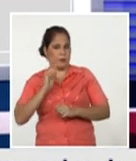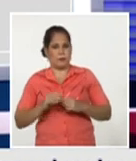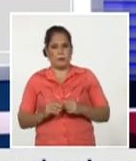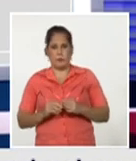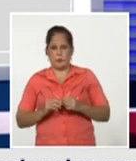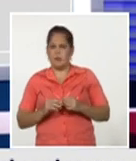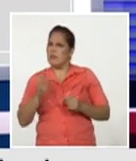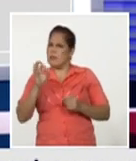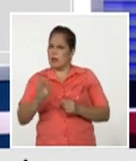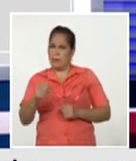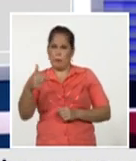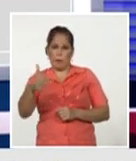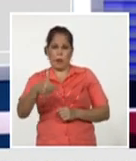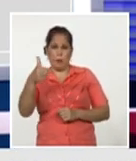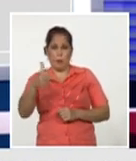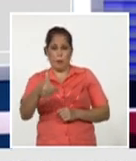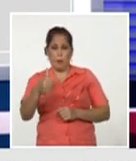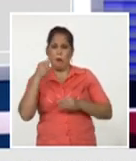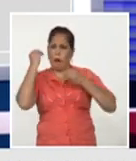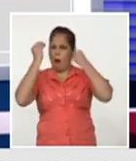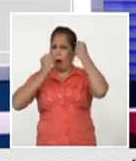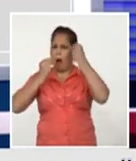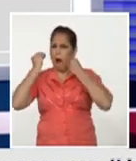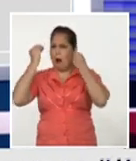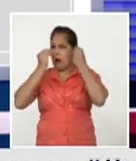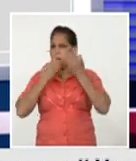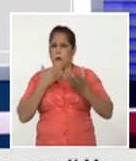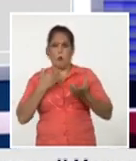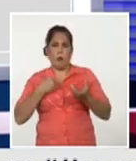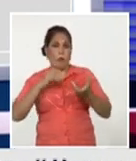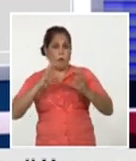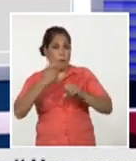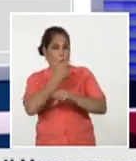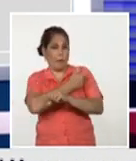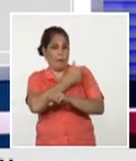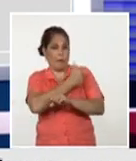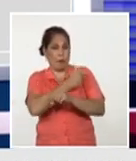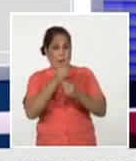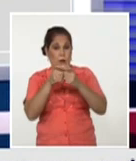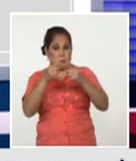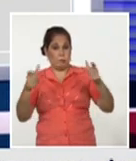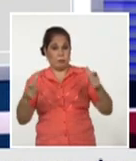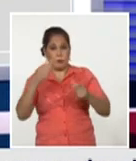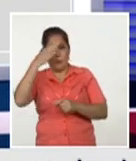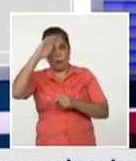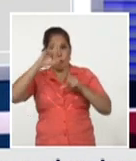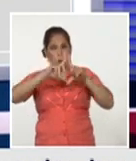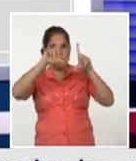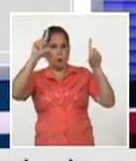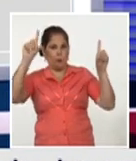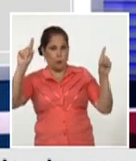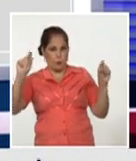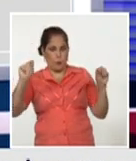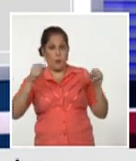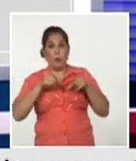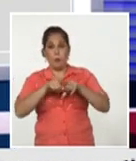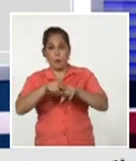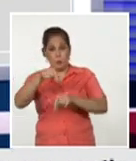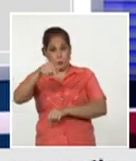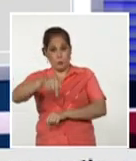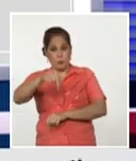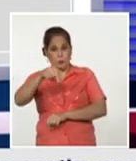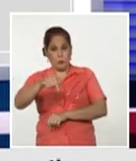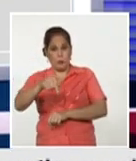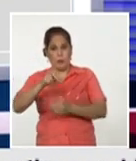siempre cada jueves al análisis de la ruta de la estrategia masiva de vacunación anti-COVID-19 nos acompaña para ello la